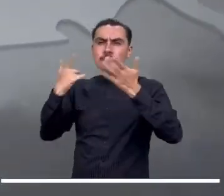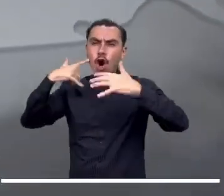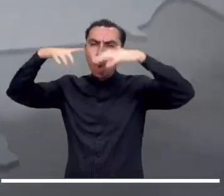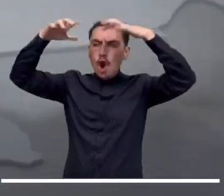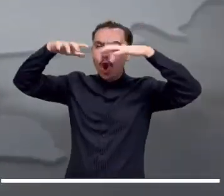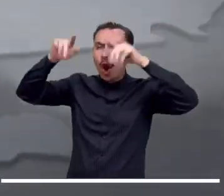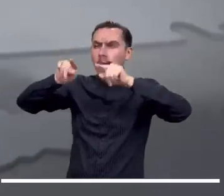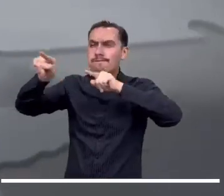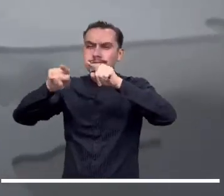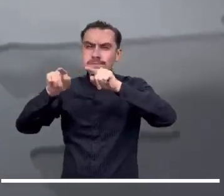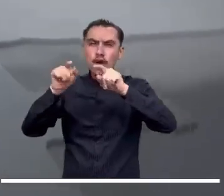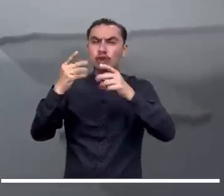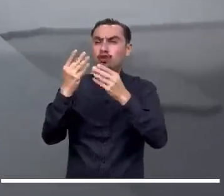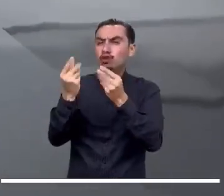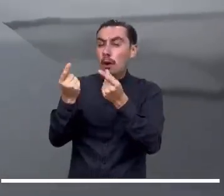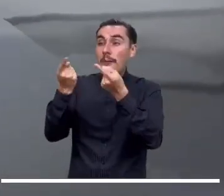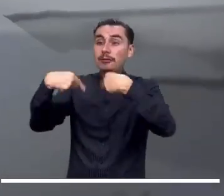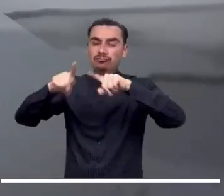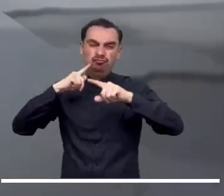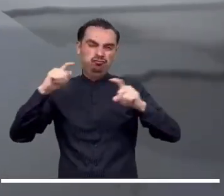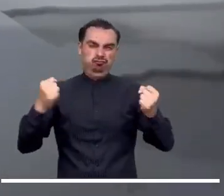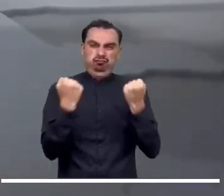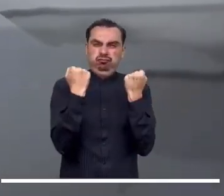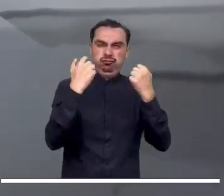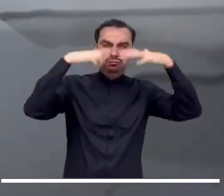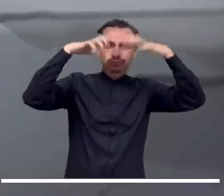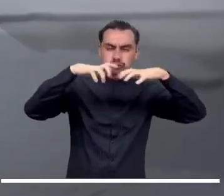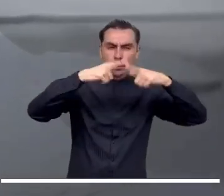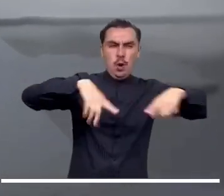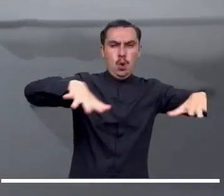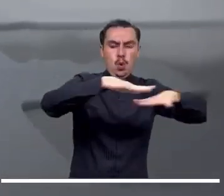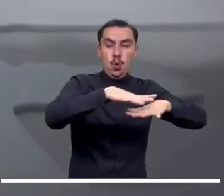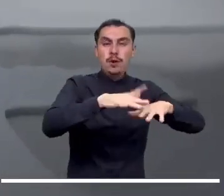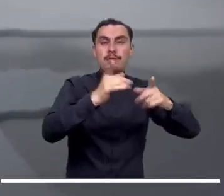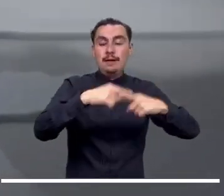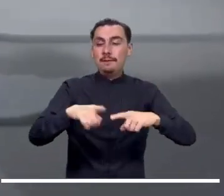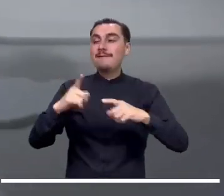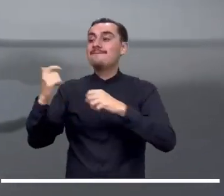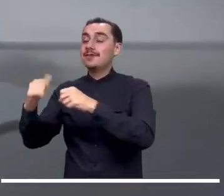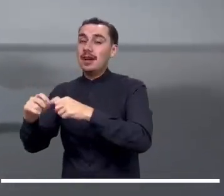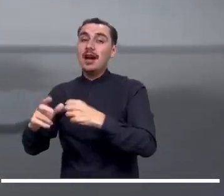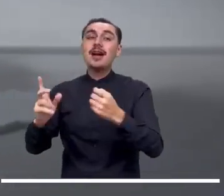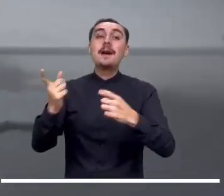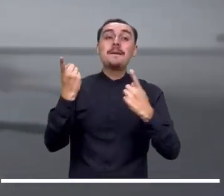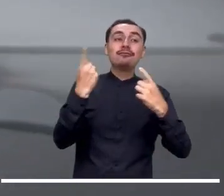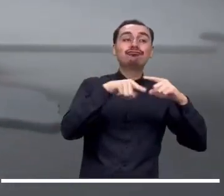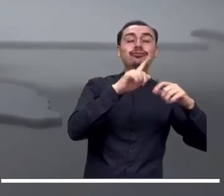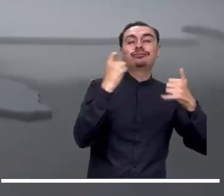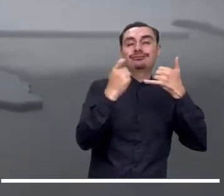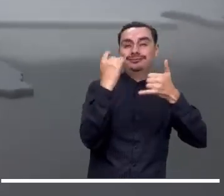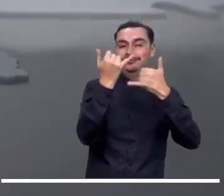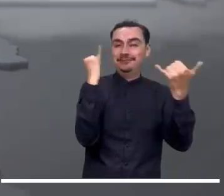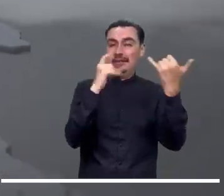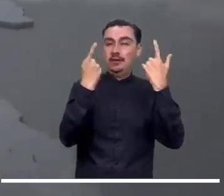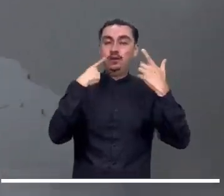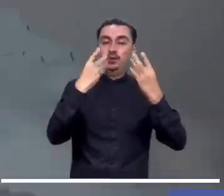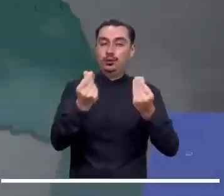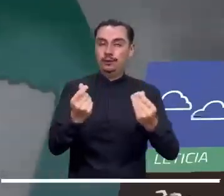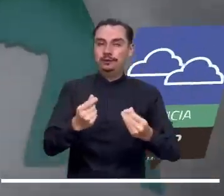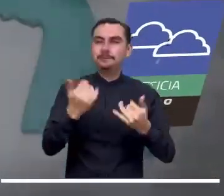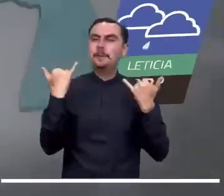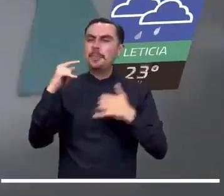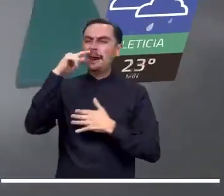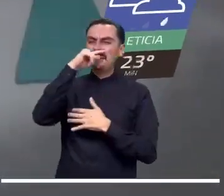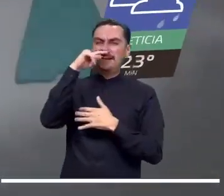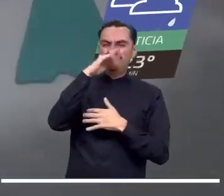moderadas a fuertes en Bichada y posiblemente chubascos ligeros en Arauca, Casanare y Meta. En la región